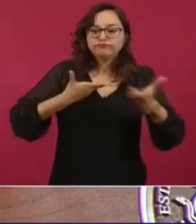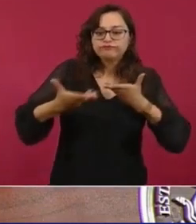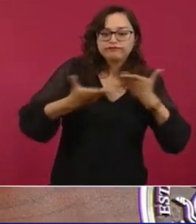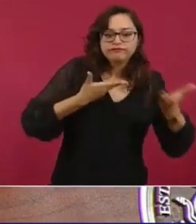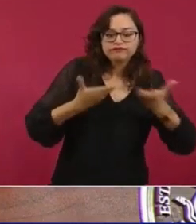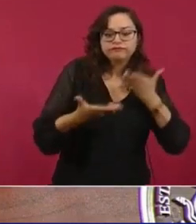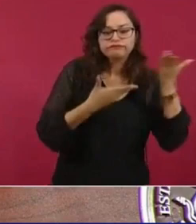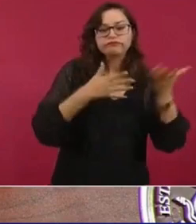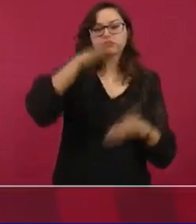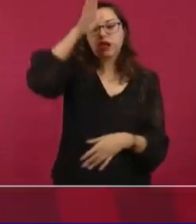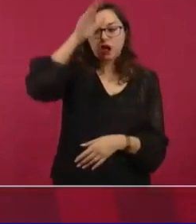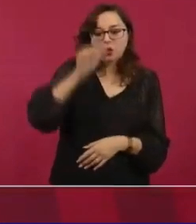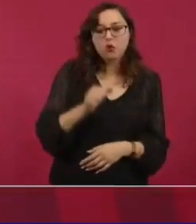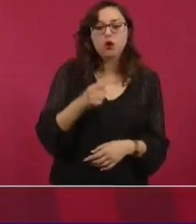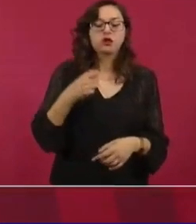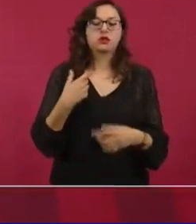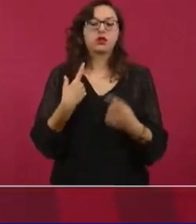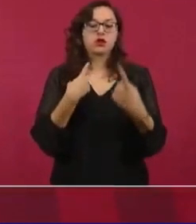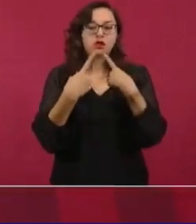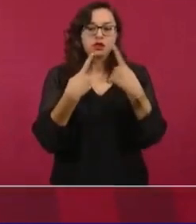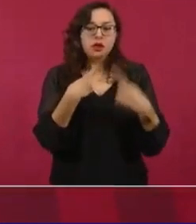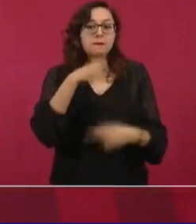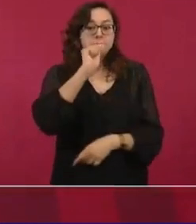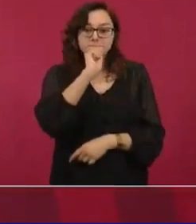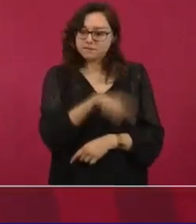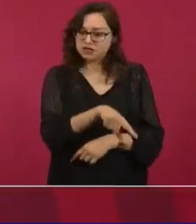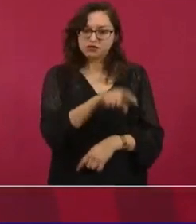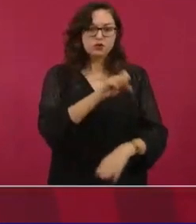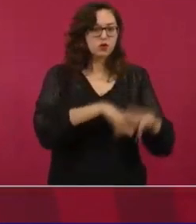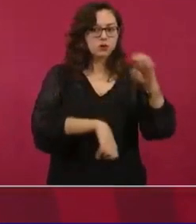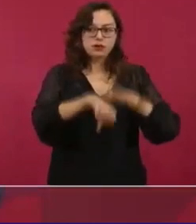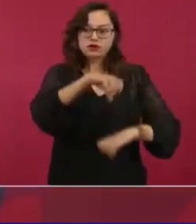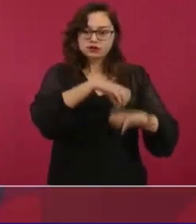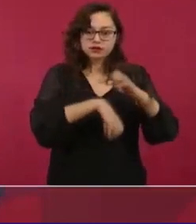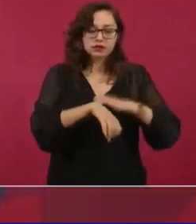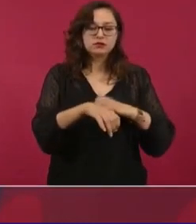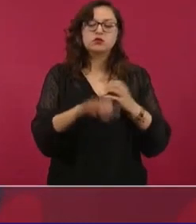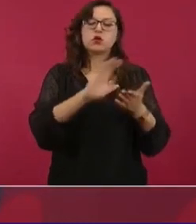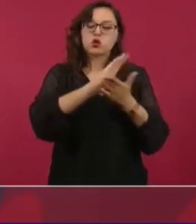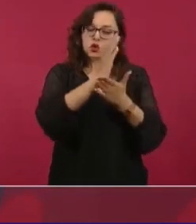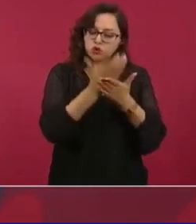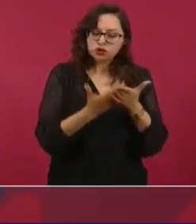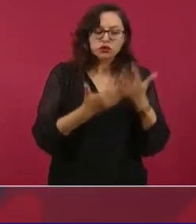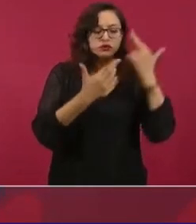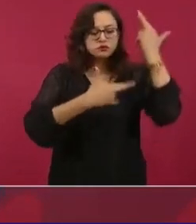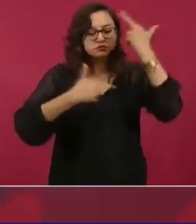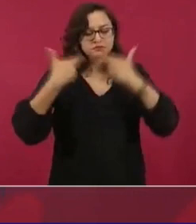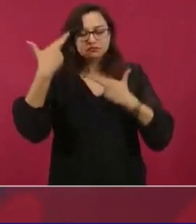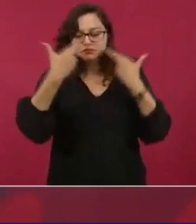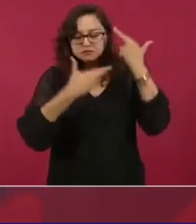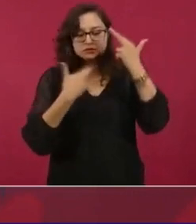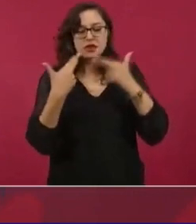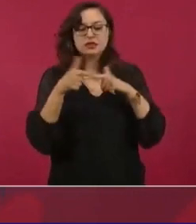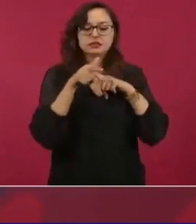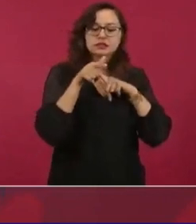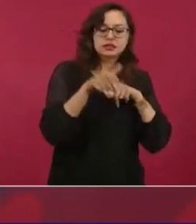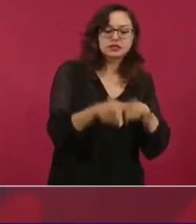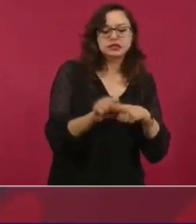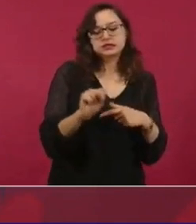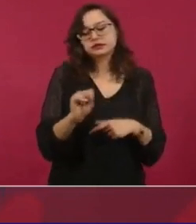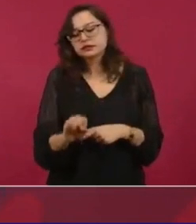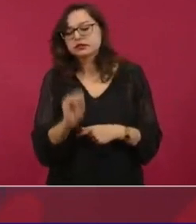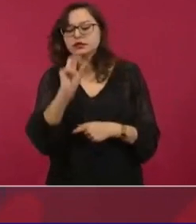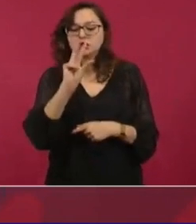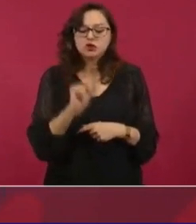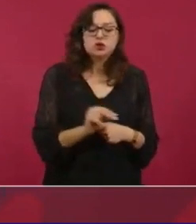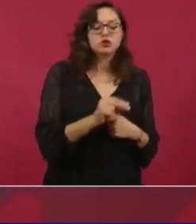con las mismas empresas, revisar los contratos, porque tampoco a